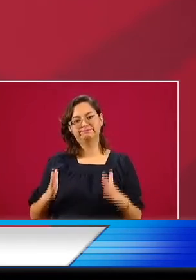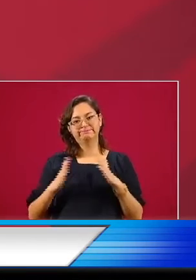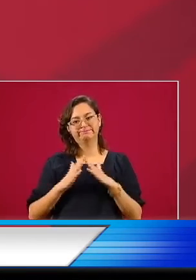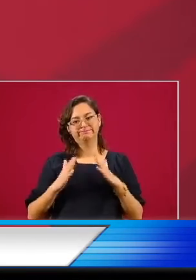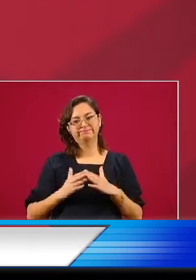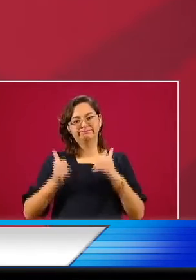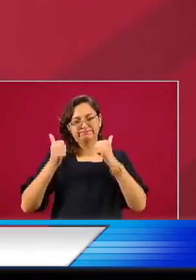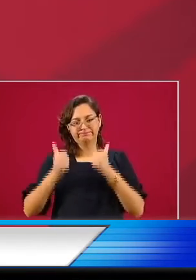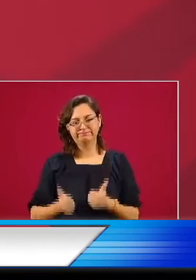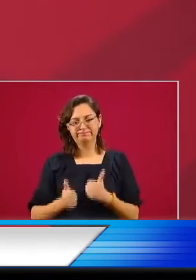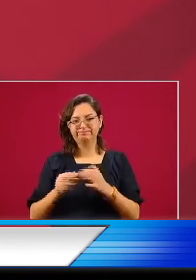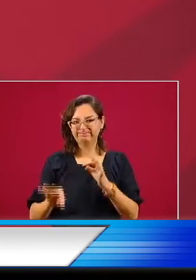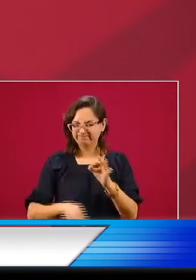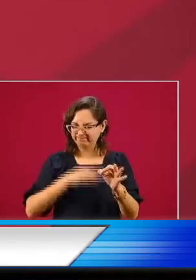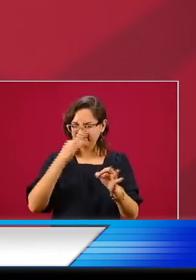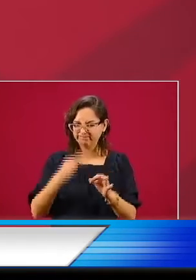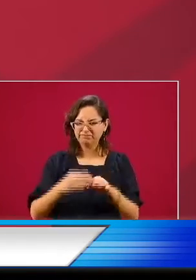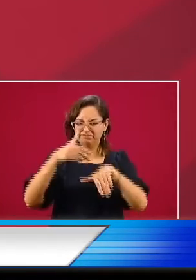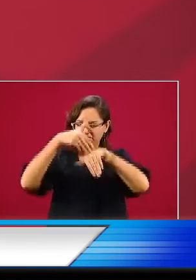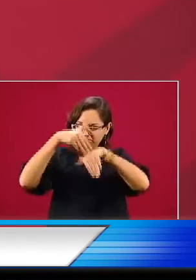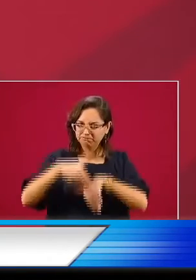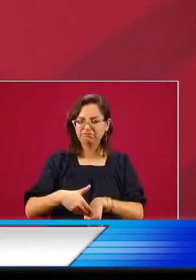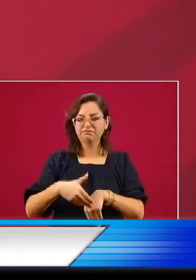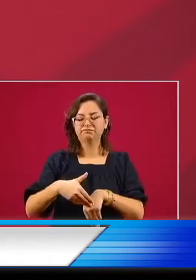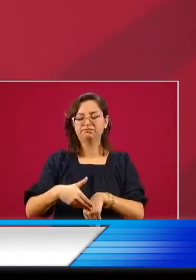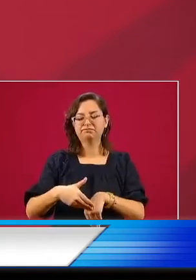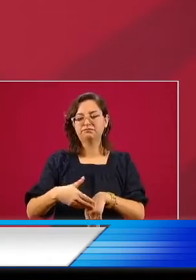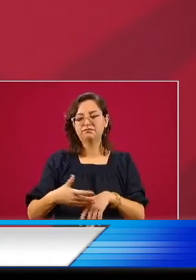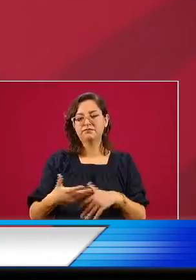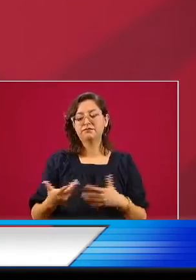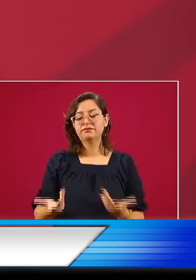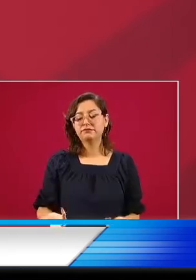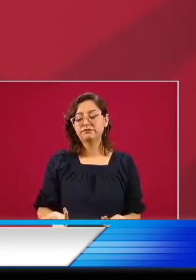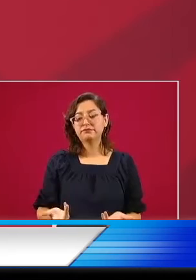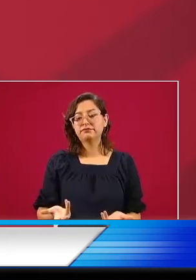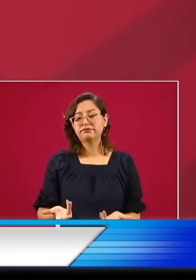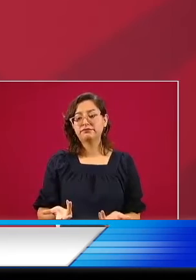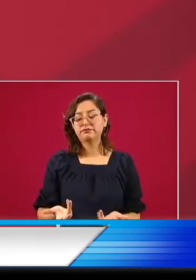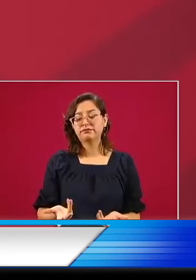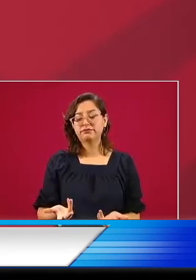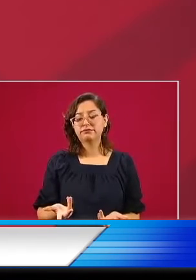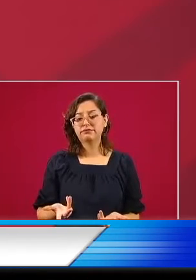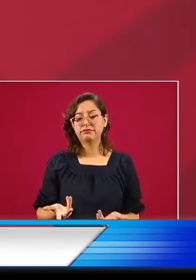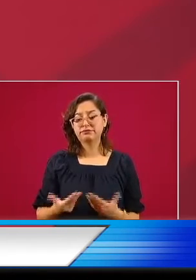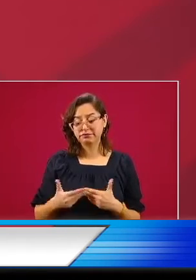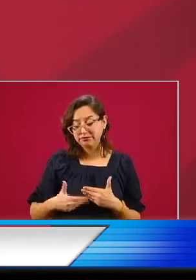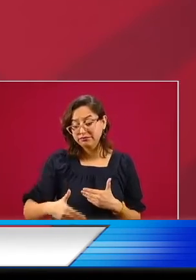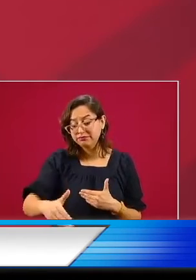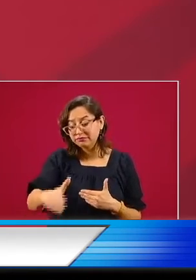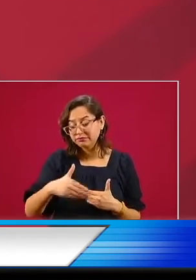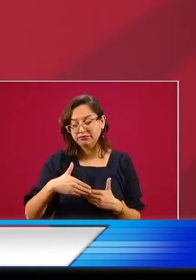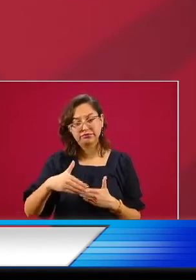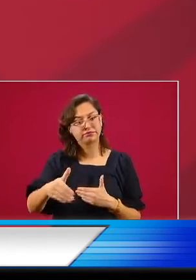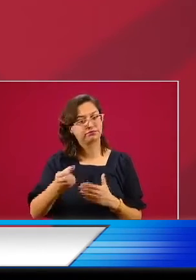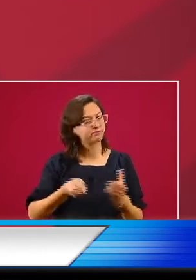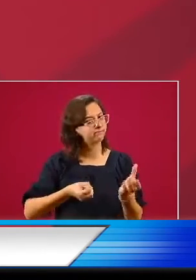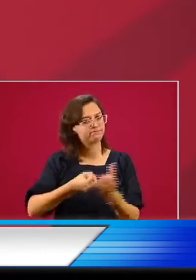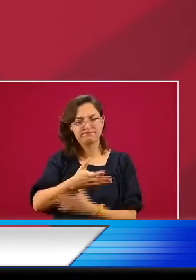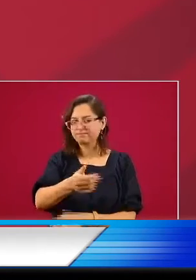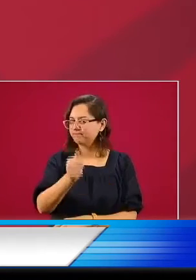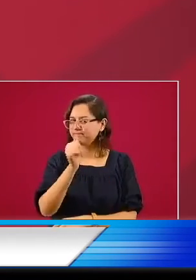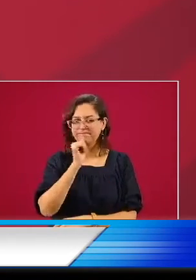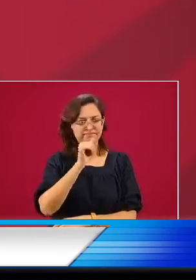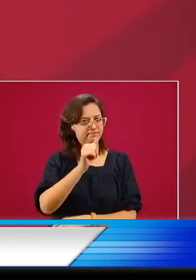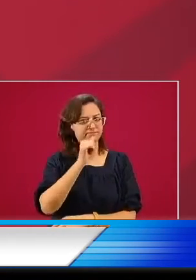sino de la defensa de los intereses de la nación. El presidente menciona que se seguirá limpiando la corrupción en la CFE, Pemex y el